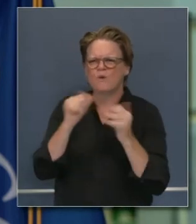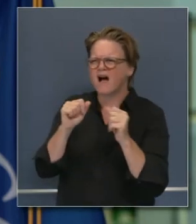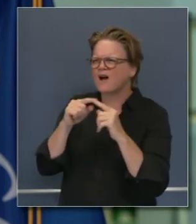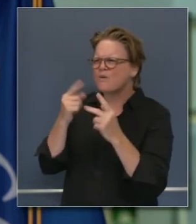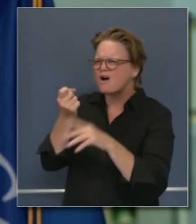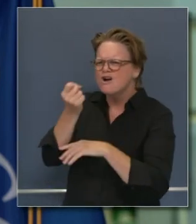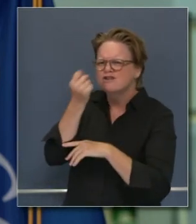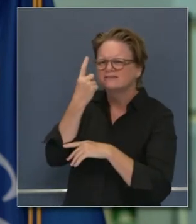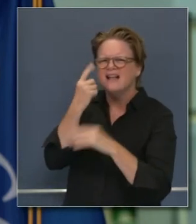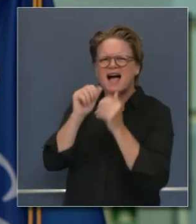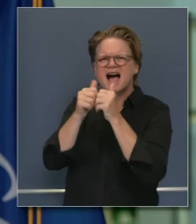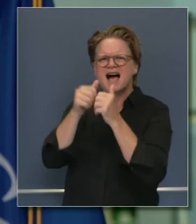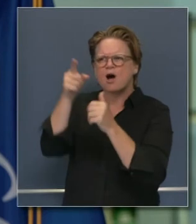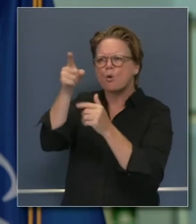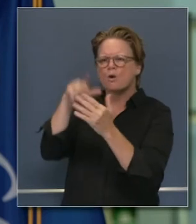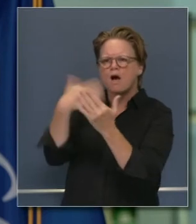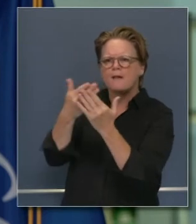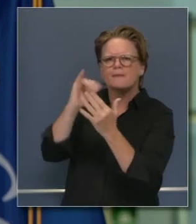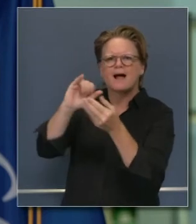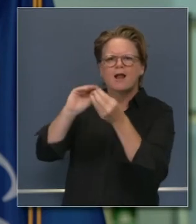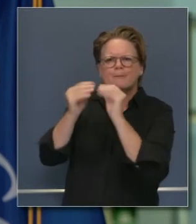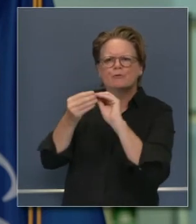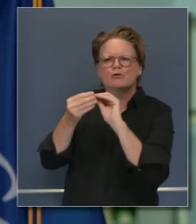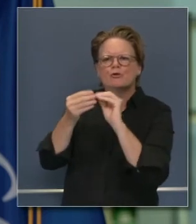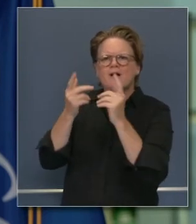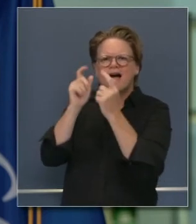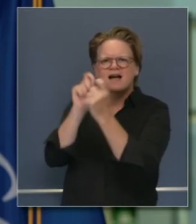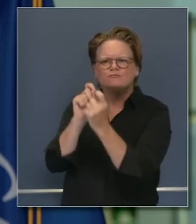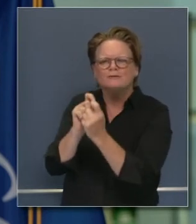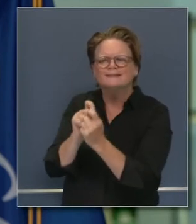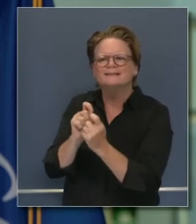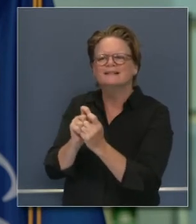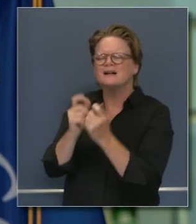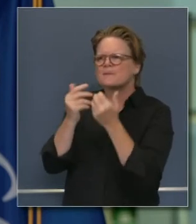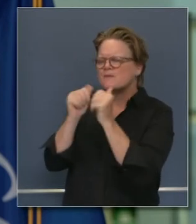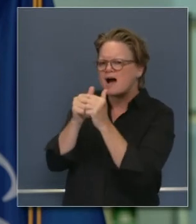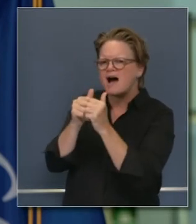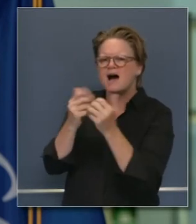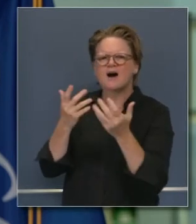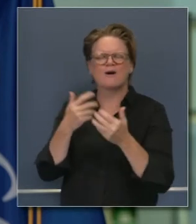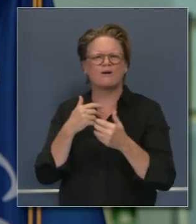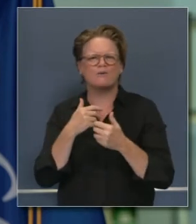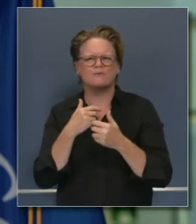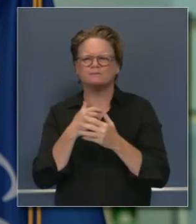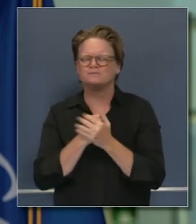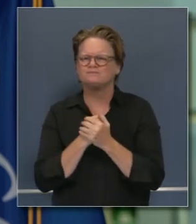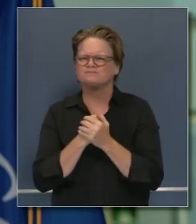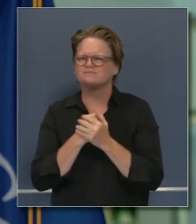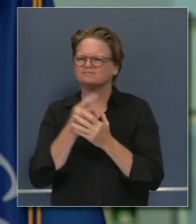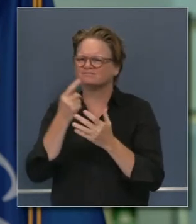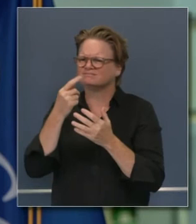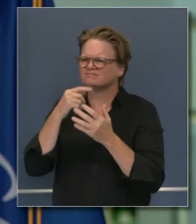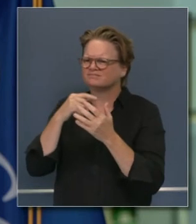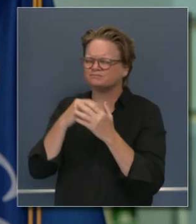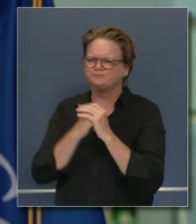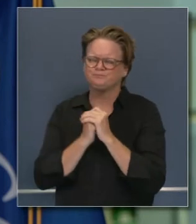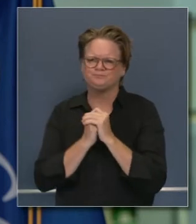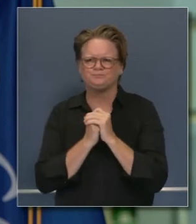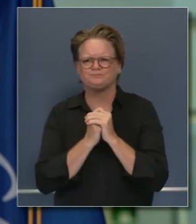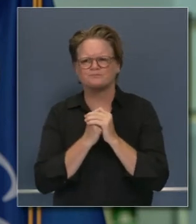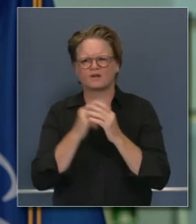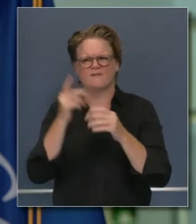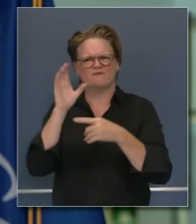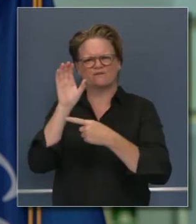y los datos y seguimos aprendiendo evolucionando lo compartimos con ustedes